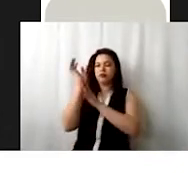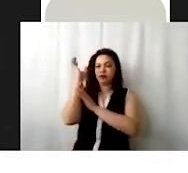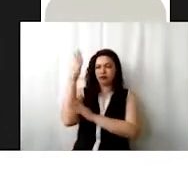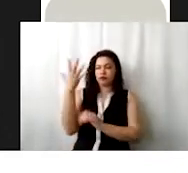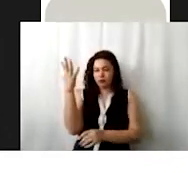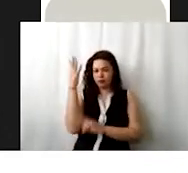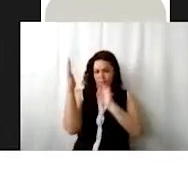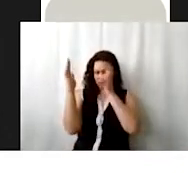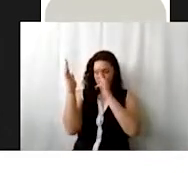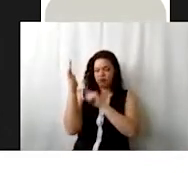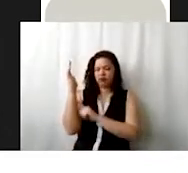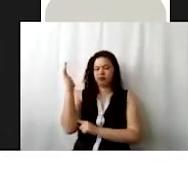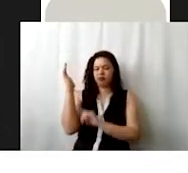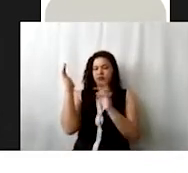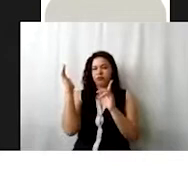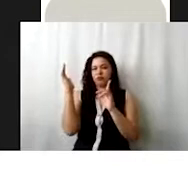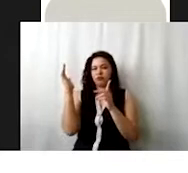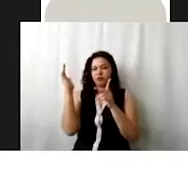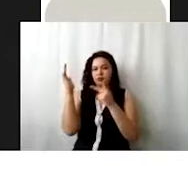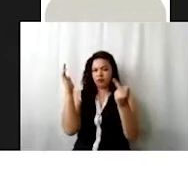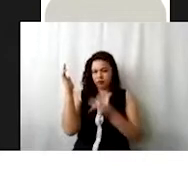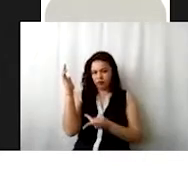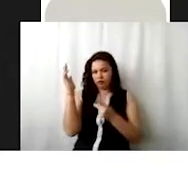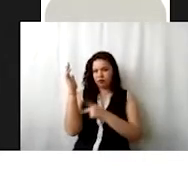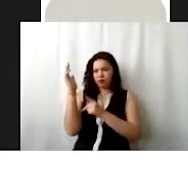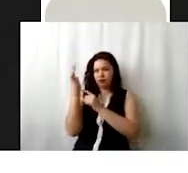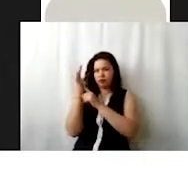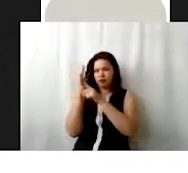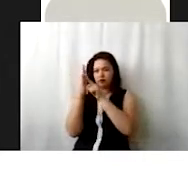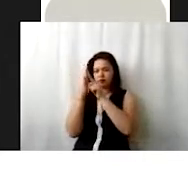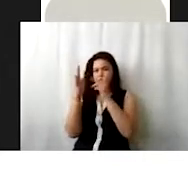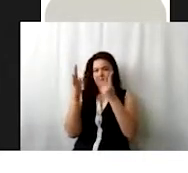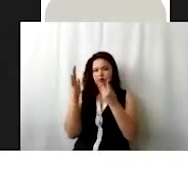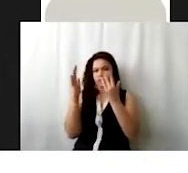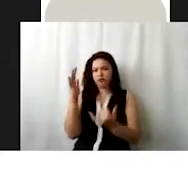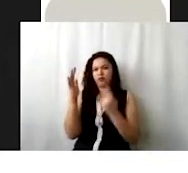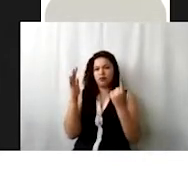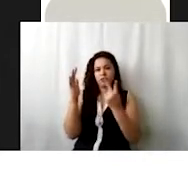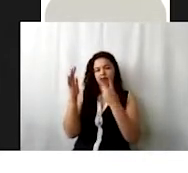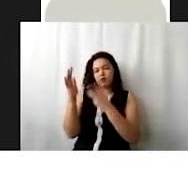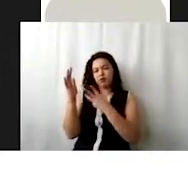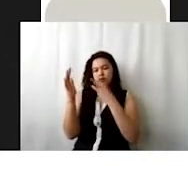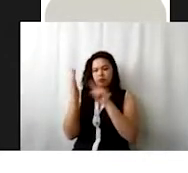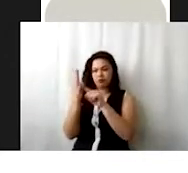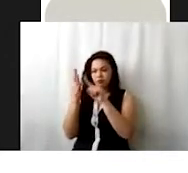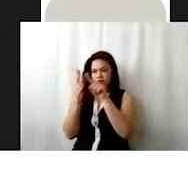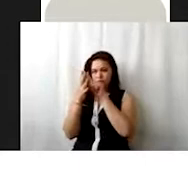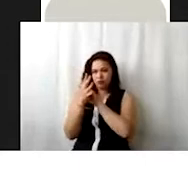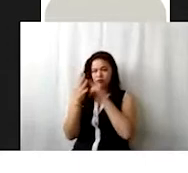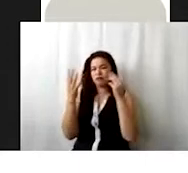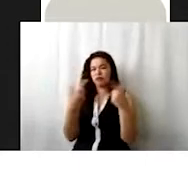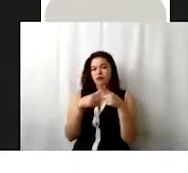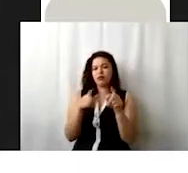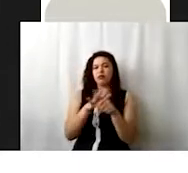de ahí vamos a definir nuestros proyectos que son, pueden ser una, dos o tres ramas, pero vamos a ver cuál es la diferencia.